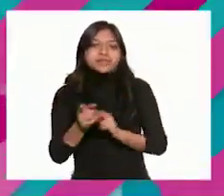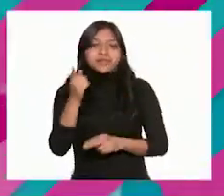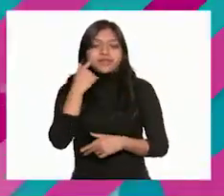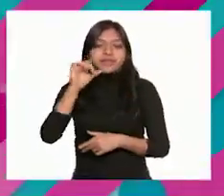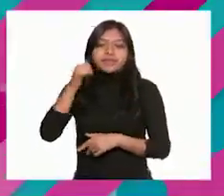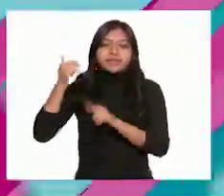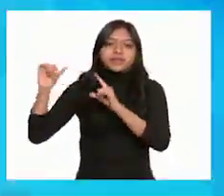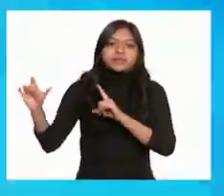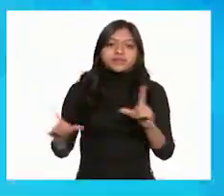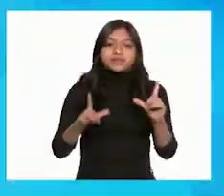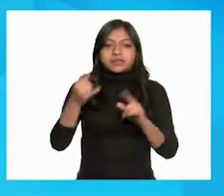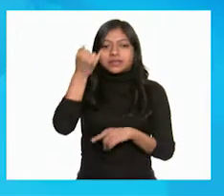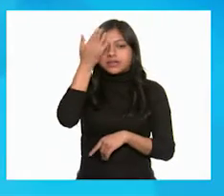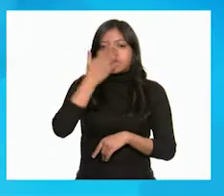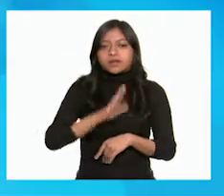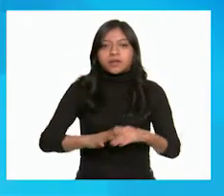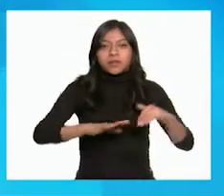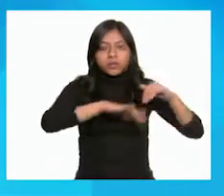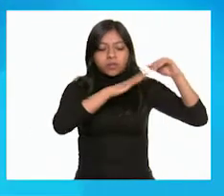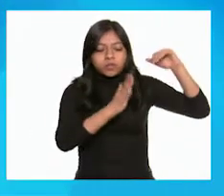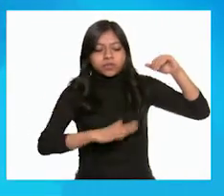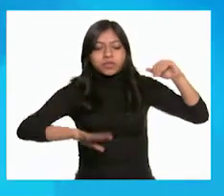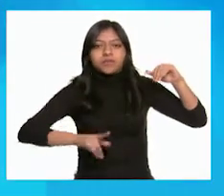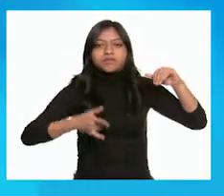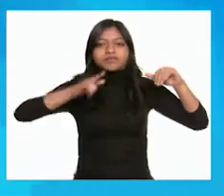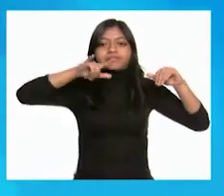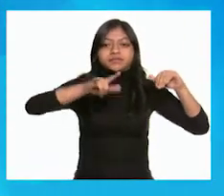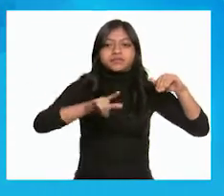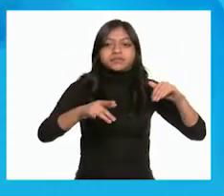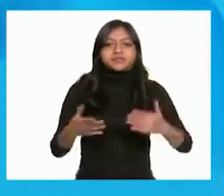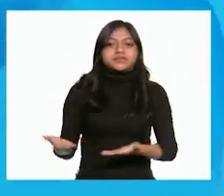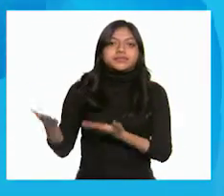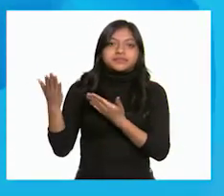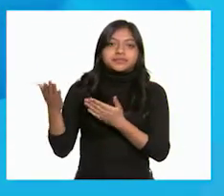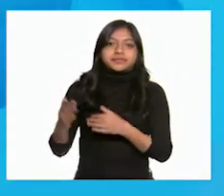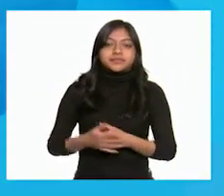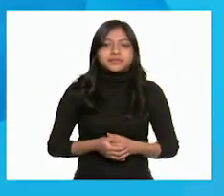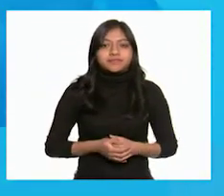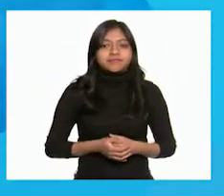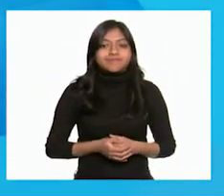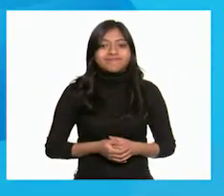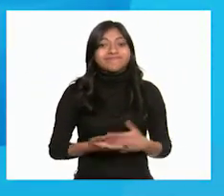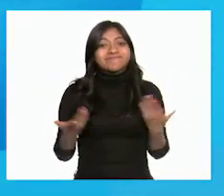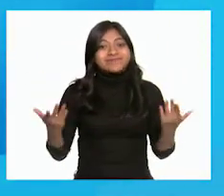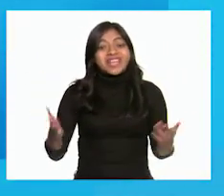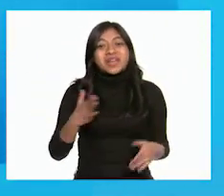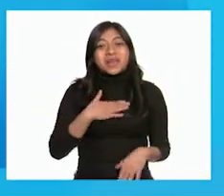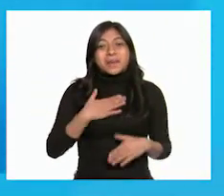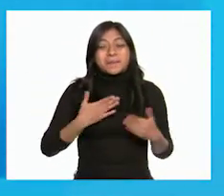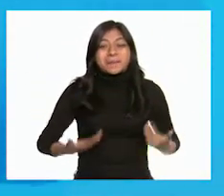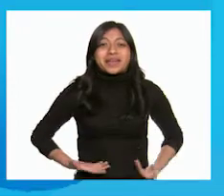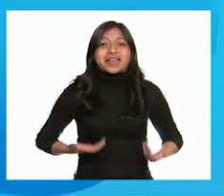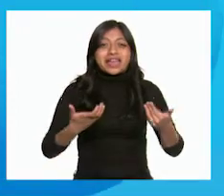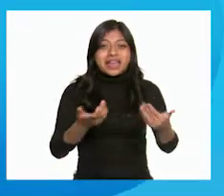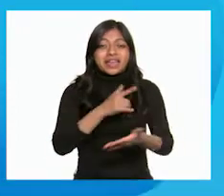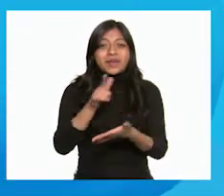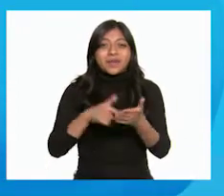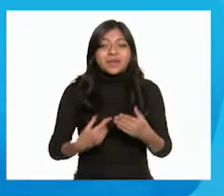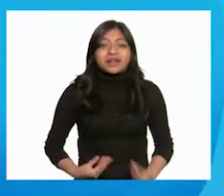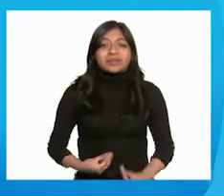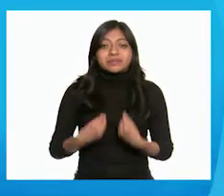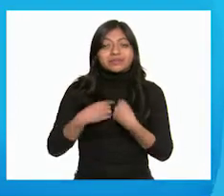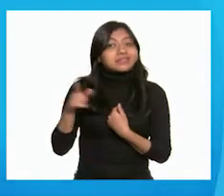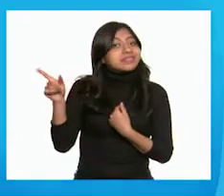siguiente imagen es un bache. ¿Qué se puede hacer? ¡Ay, maestra! Ese problema justo pasó en mi calle. Lo que